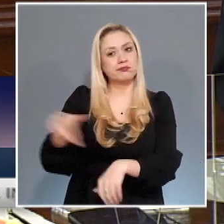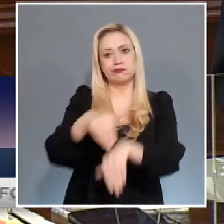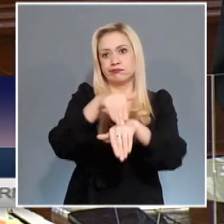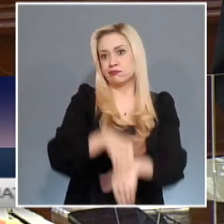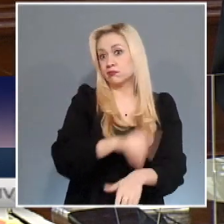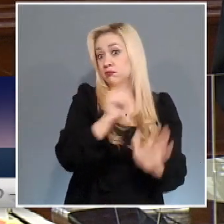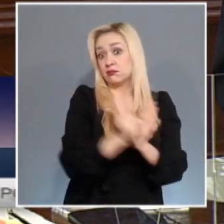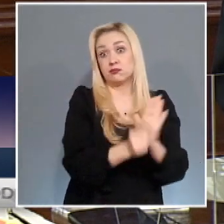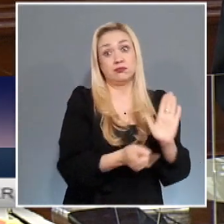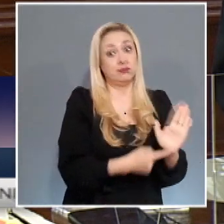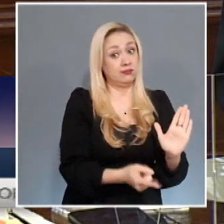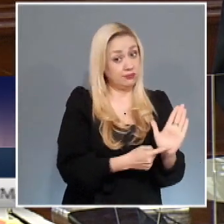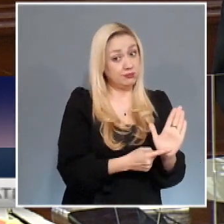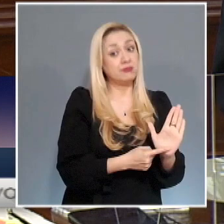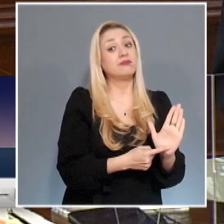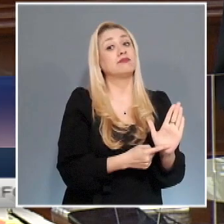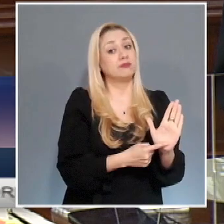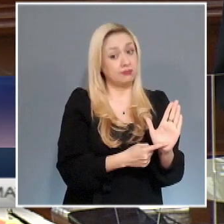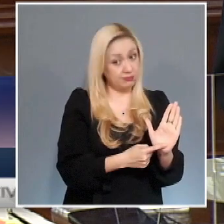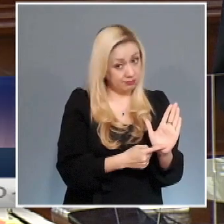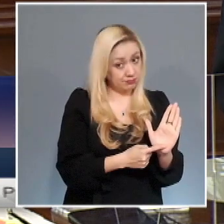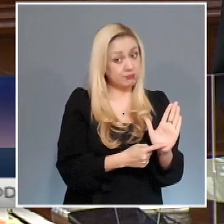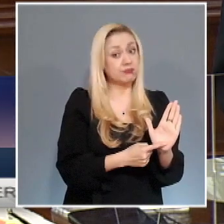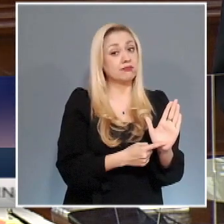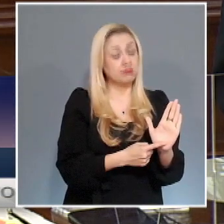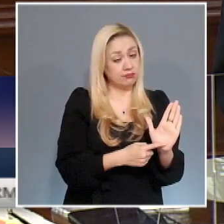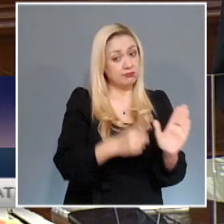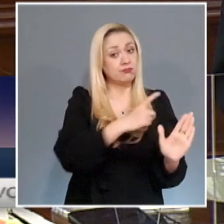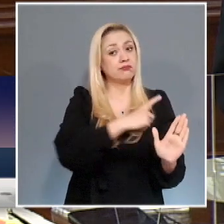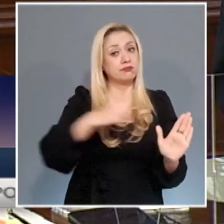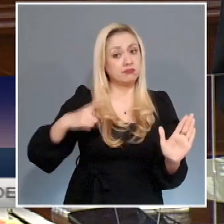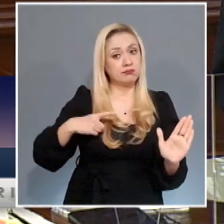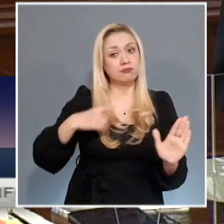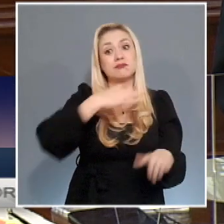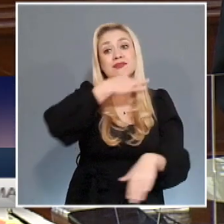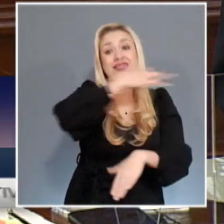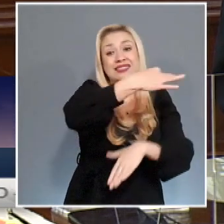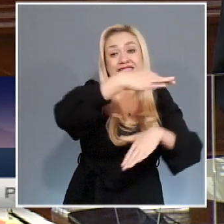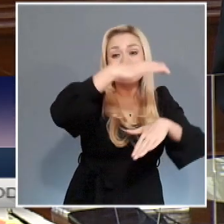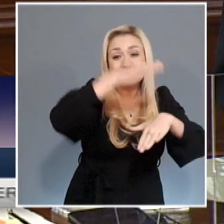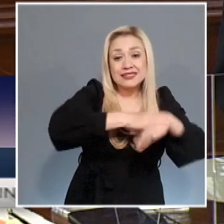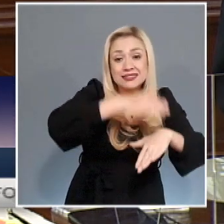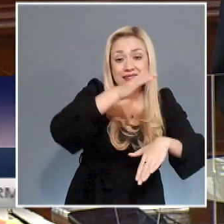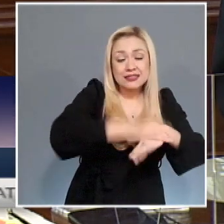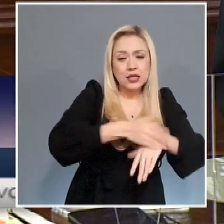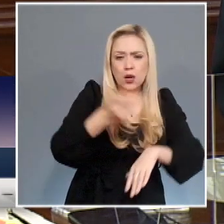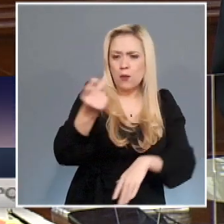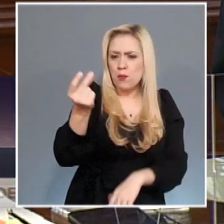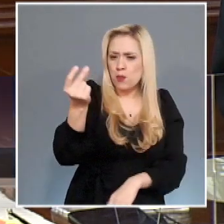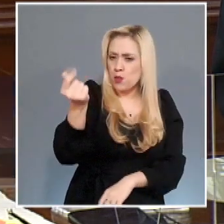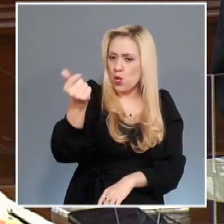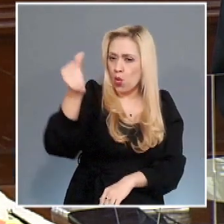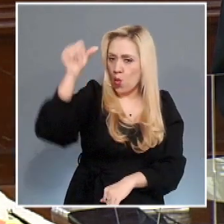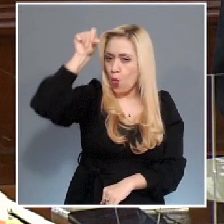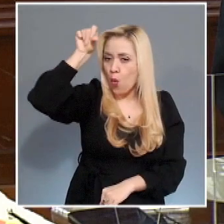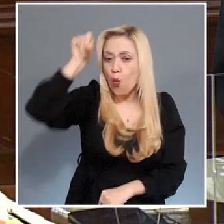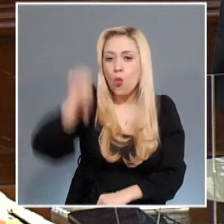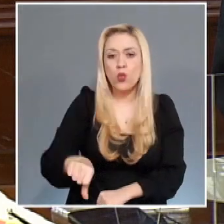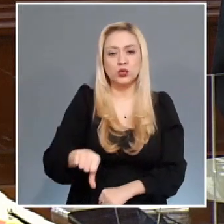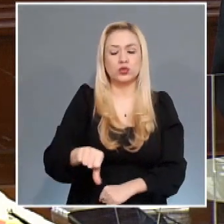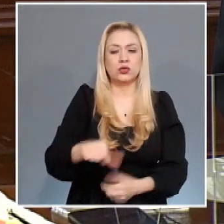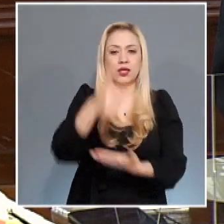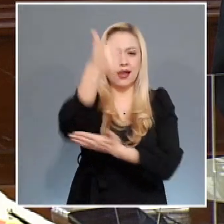que no deba dar aviso en términos del 19, sino que debe realizar directamente el registro